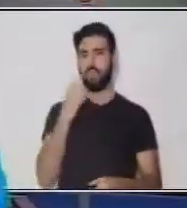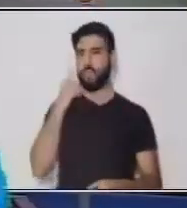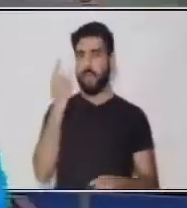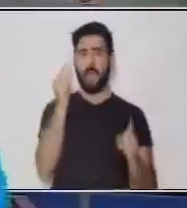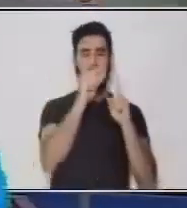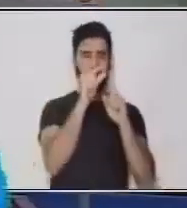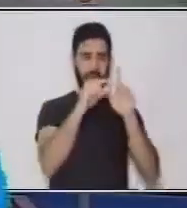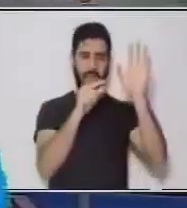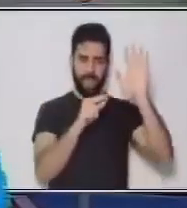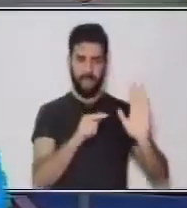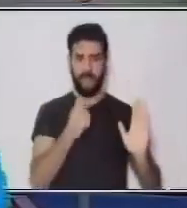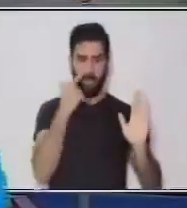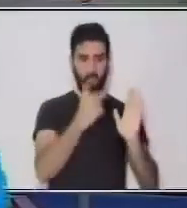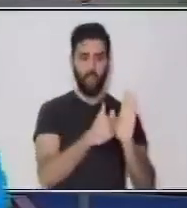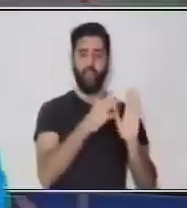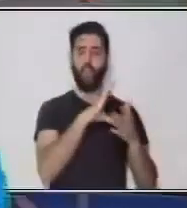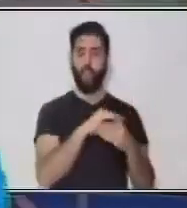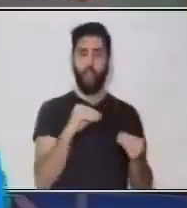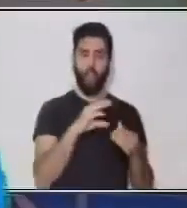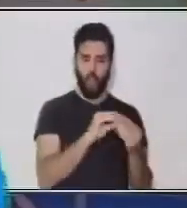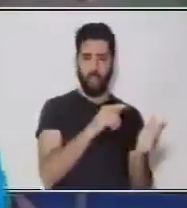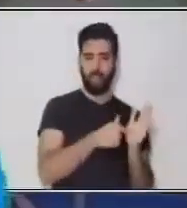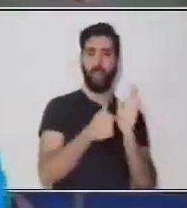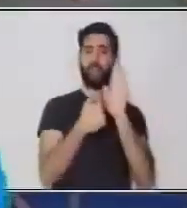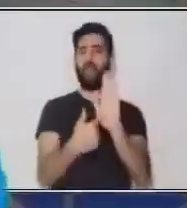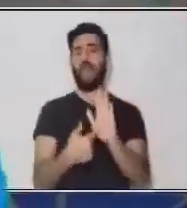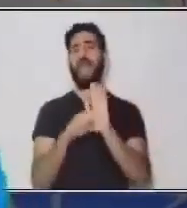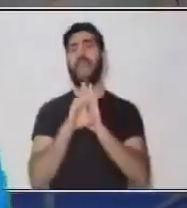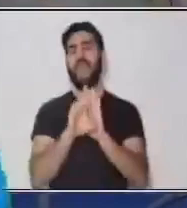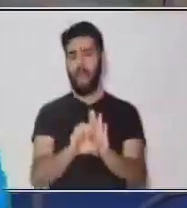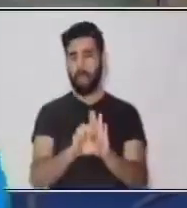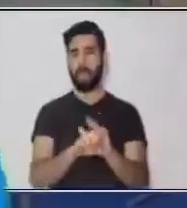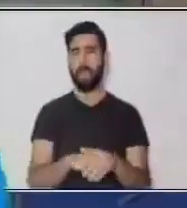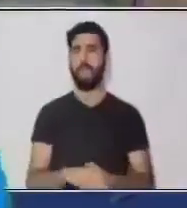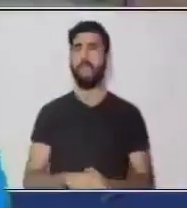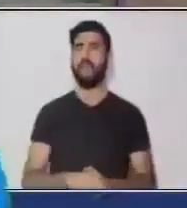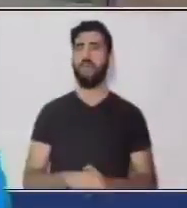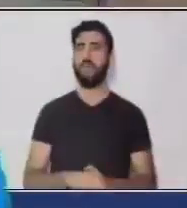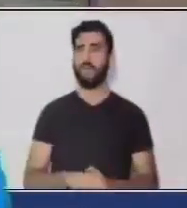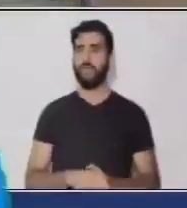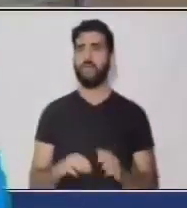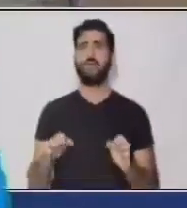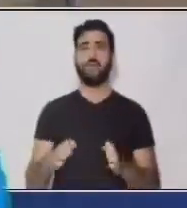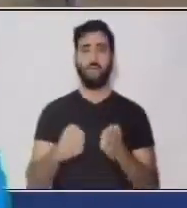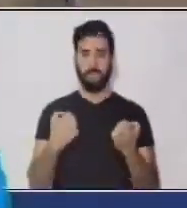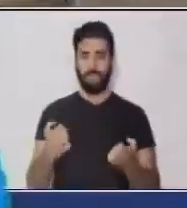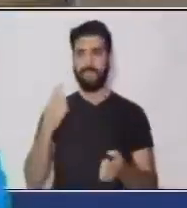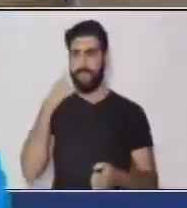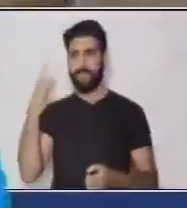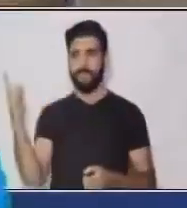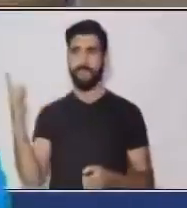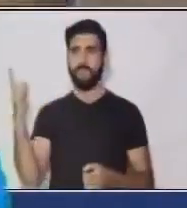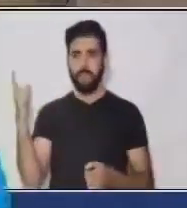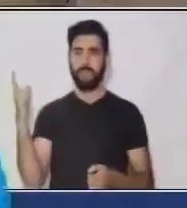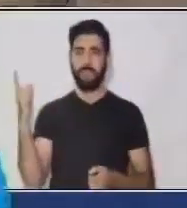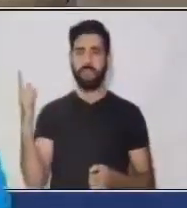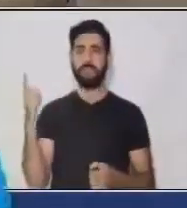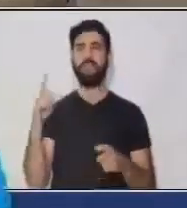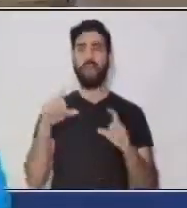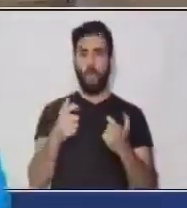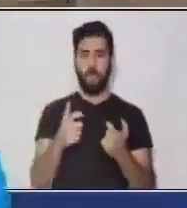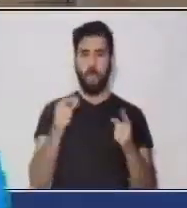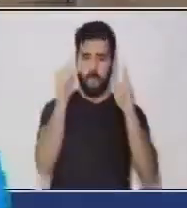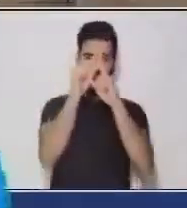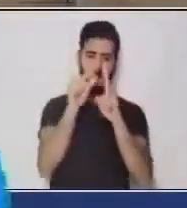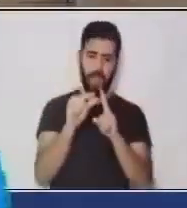tenemos en nuestro cuento, ¿verdad? Entonces, como repetíamos, ¿verdad? Gafas, lentes. Y así tenemos